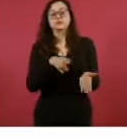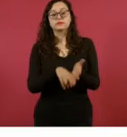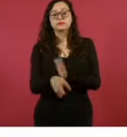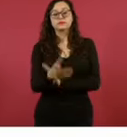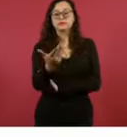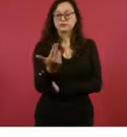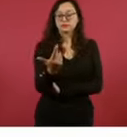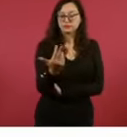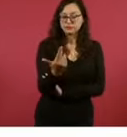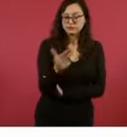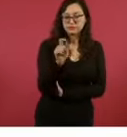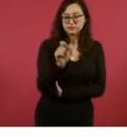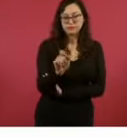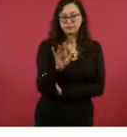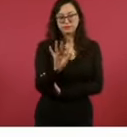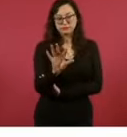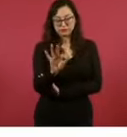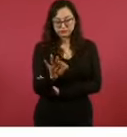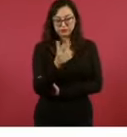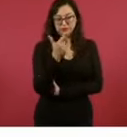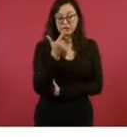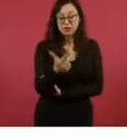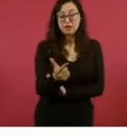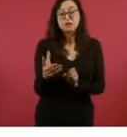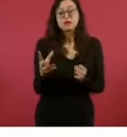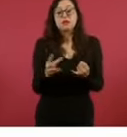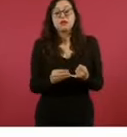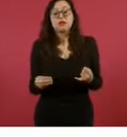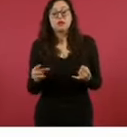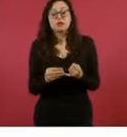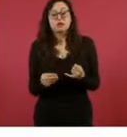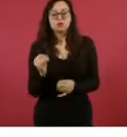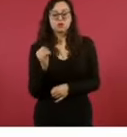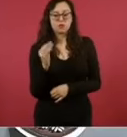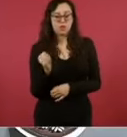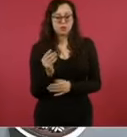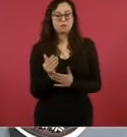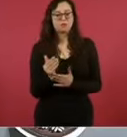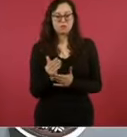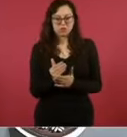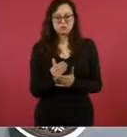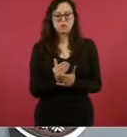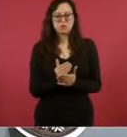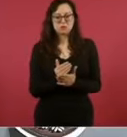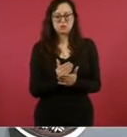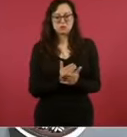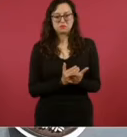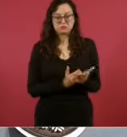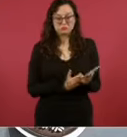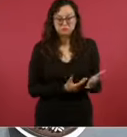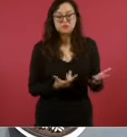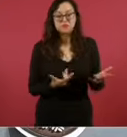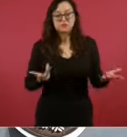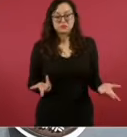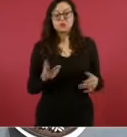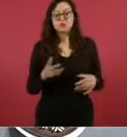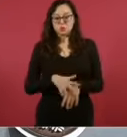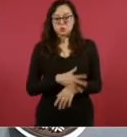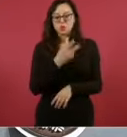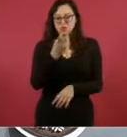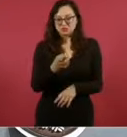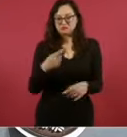que la semana anterior. Y sin embargo, tanto la semana anterior como esta, volvemos a tener 0%